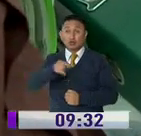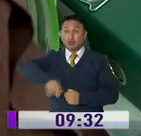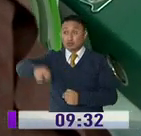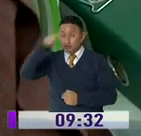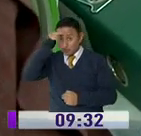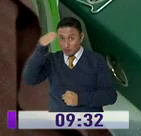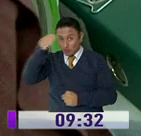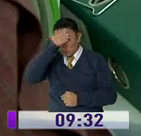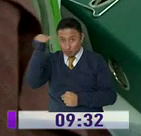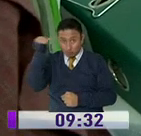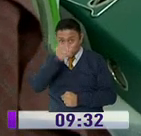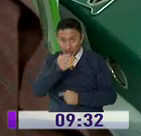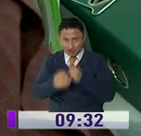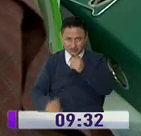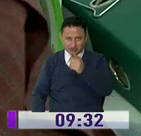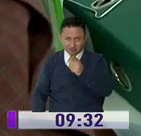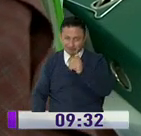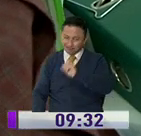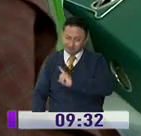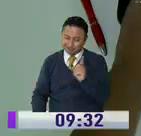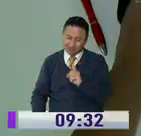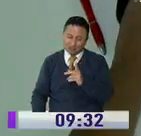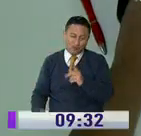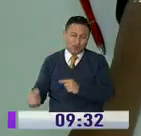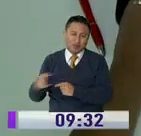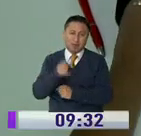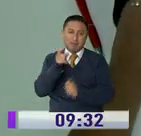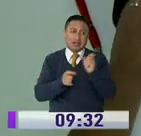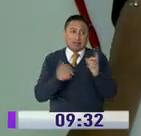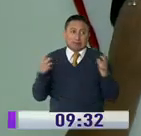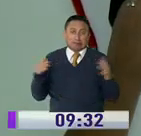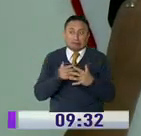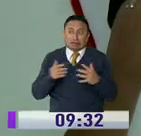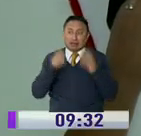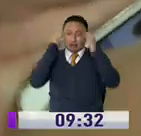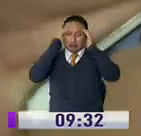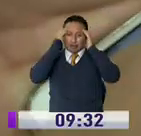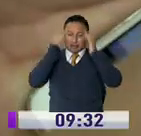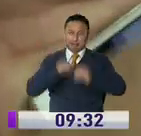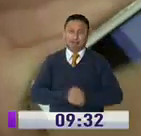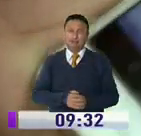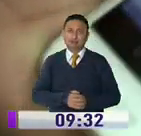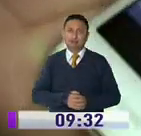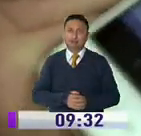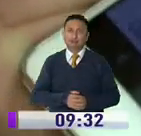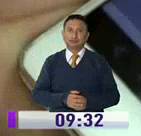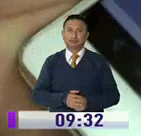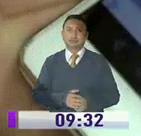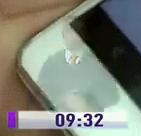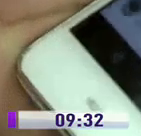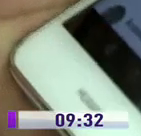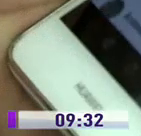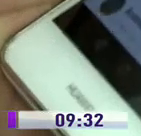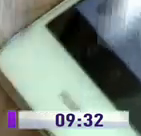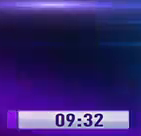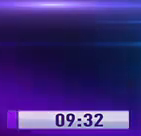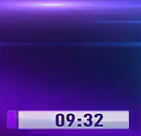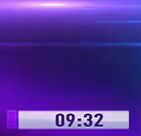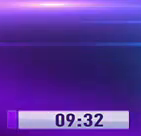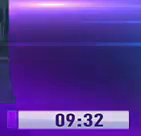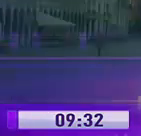noticias falsas que muchas veces solo buscan crear pánico y desesperación en la sociedad, informó Carolina Basante.